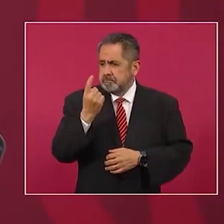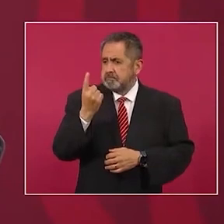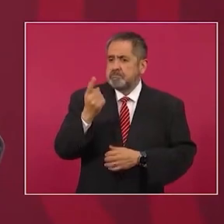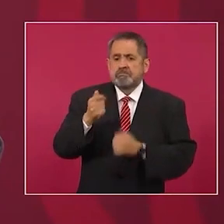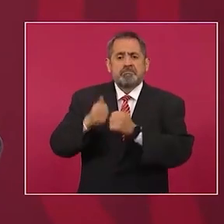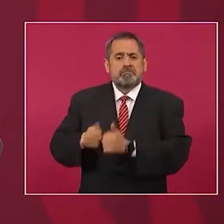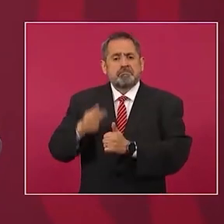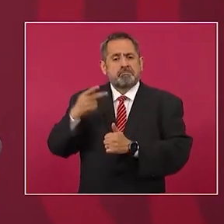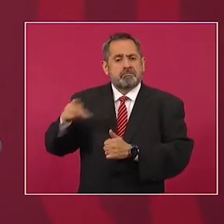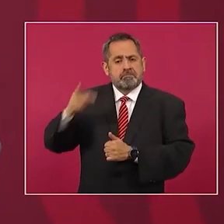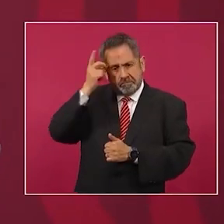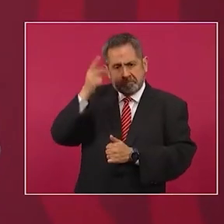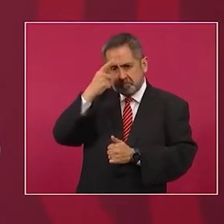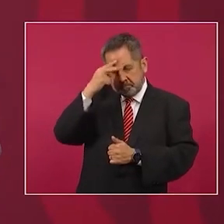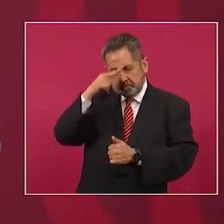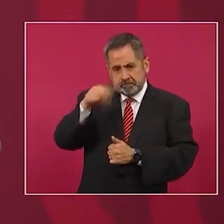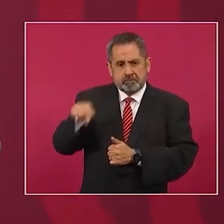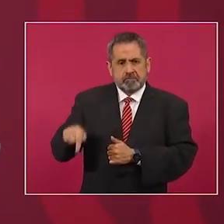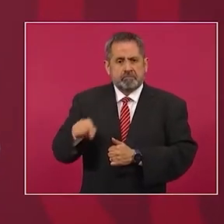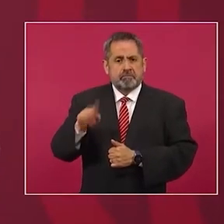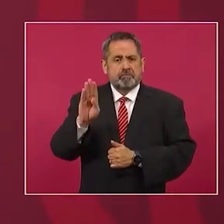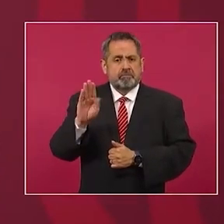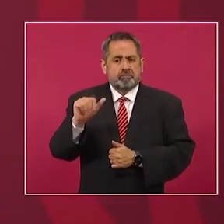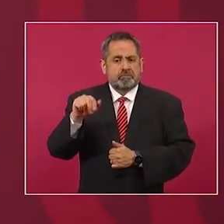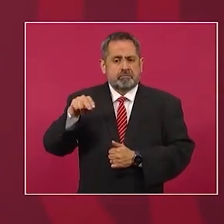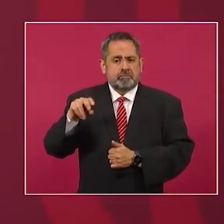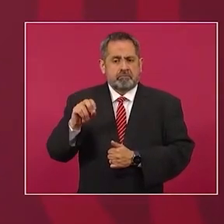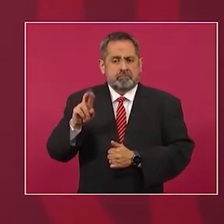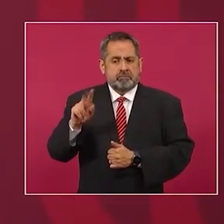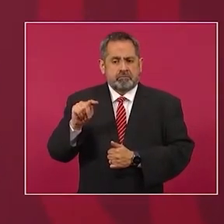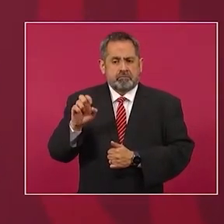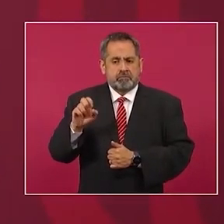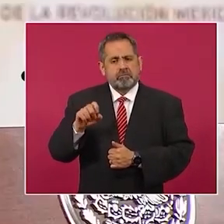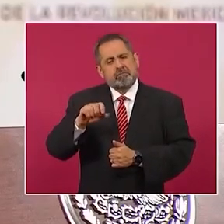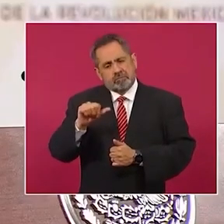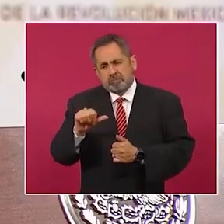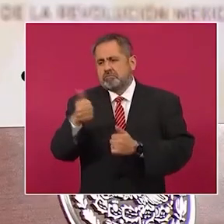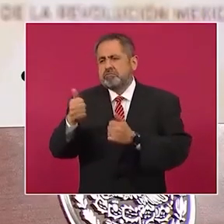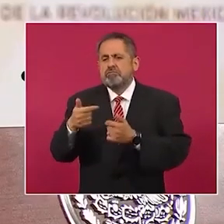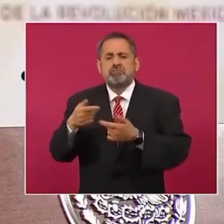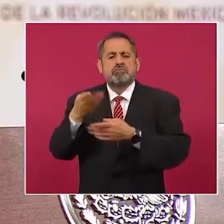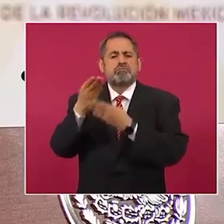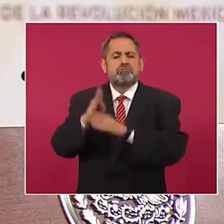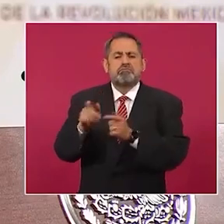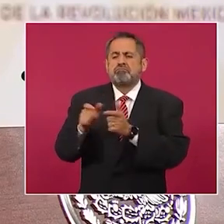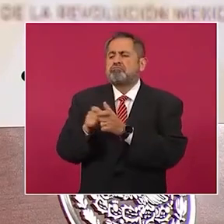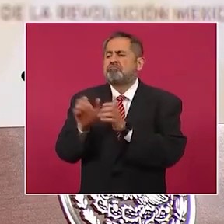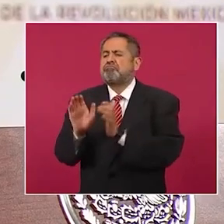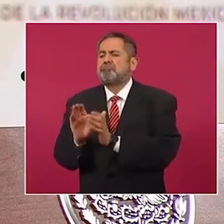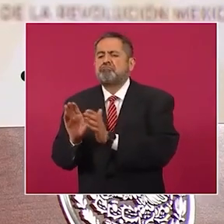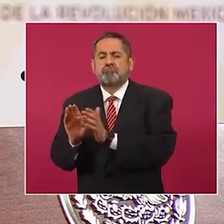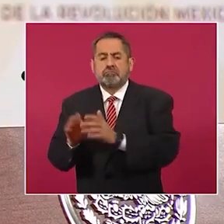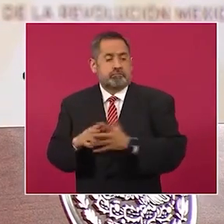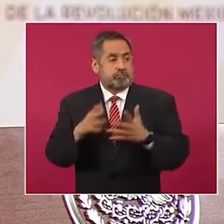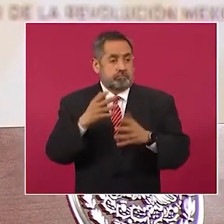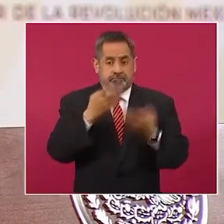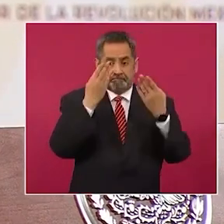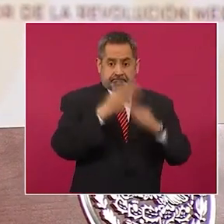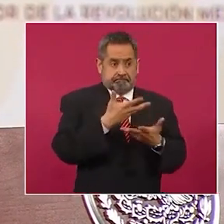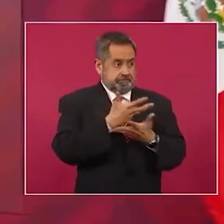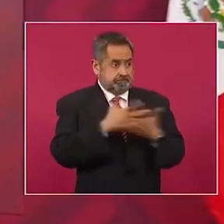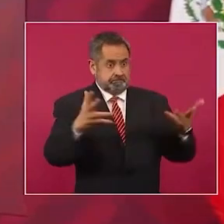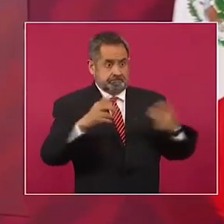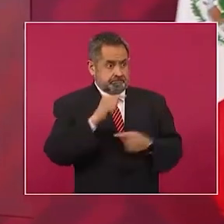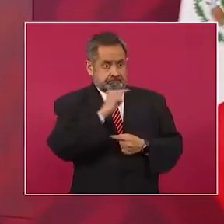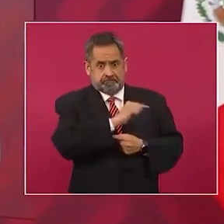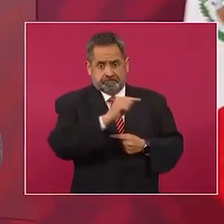Uno, el Banorte y otros pequeñitos, los bancos grandes, todos los